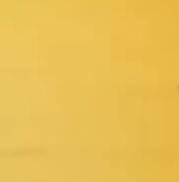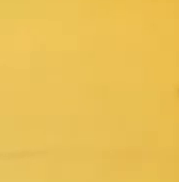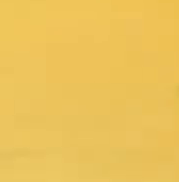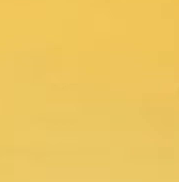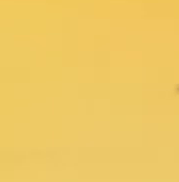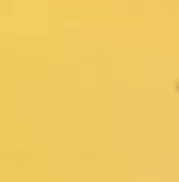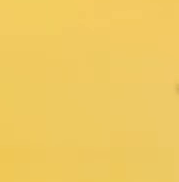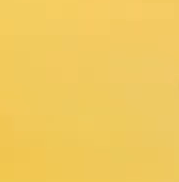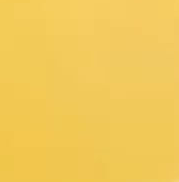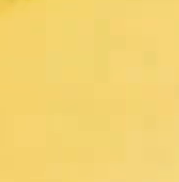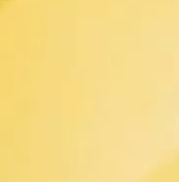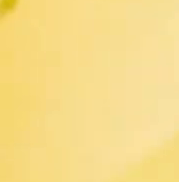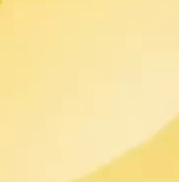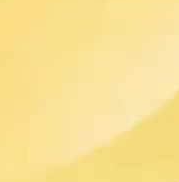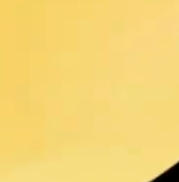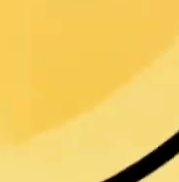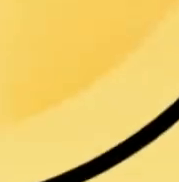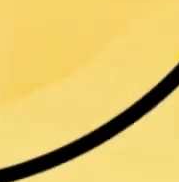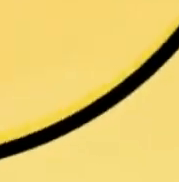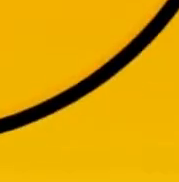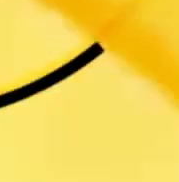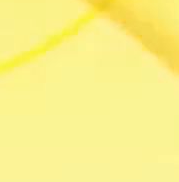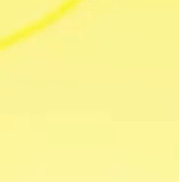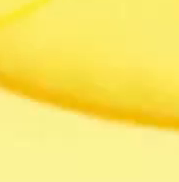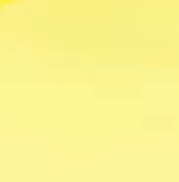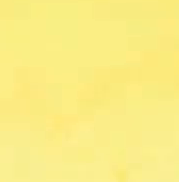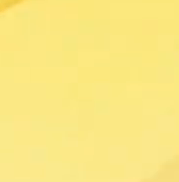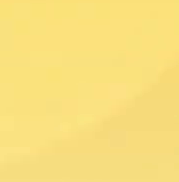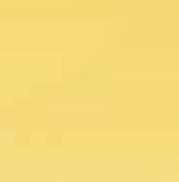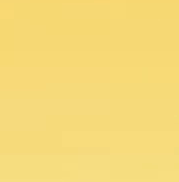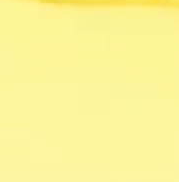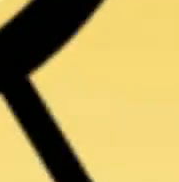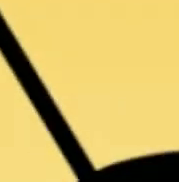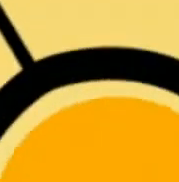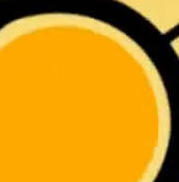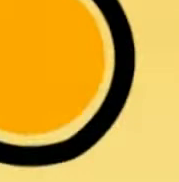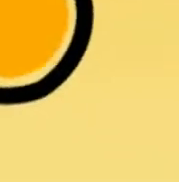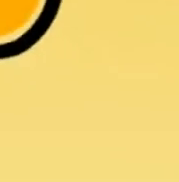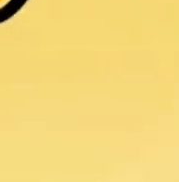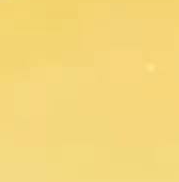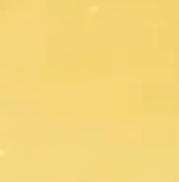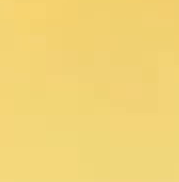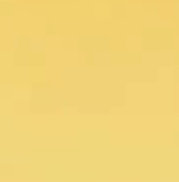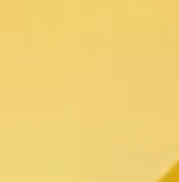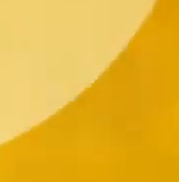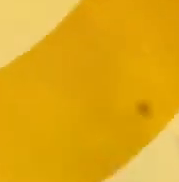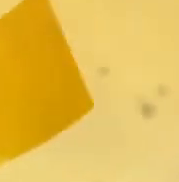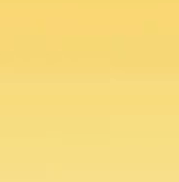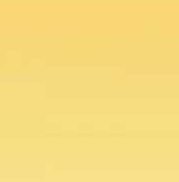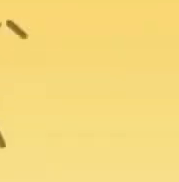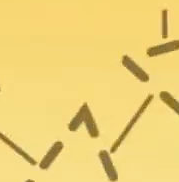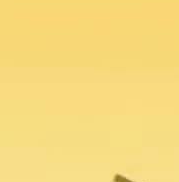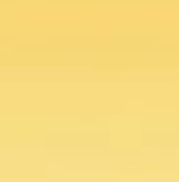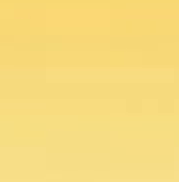hormigas caminando resulta que el número de pinchazos y la intensidad es proporcional a la longitud del nervio y esto va a disminuyendo conforme se restaure el flujo sanguíneo